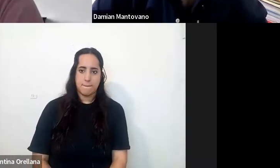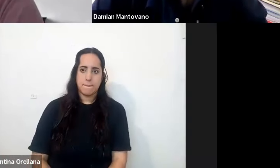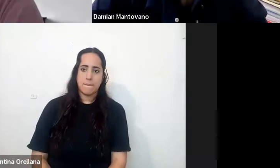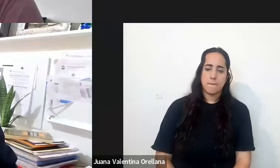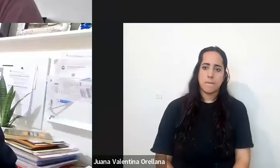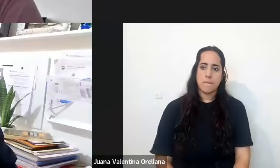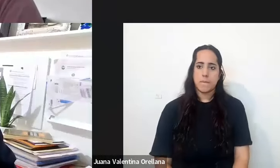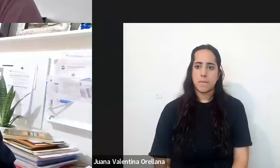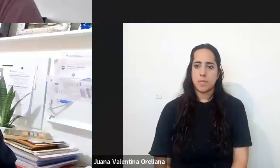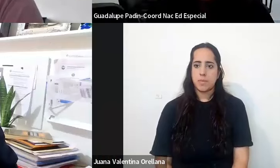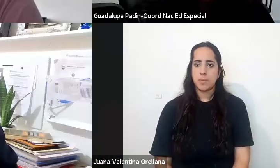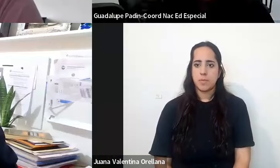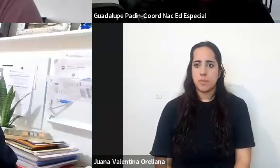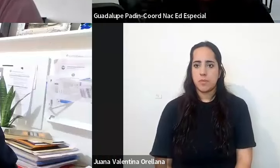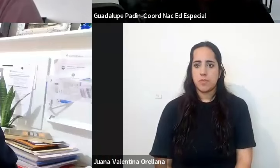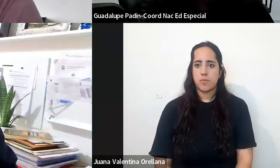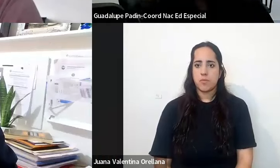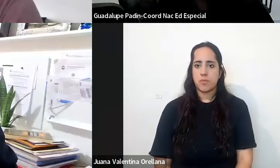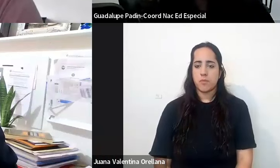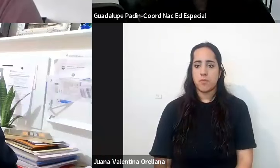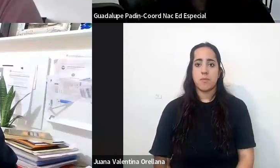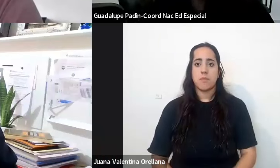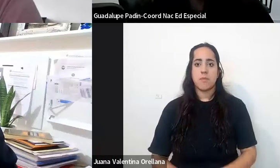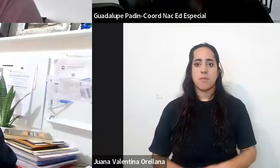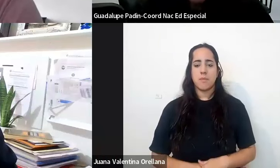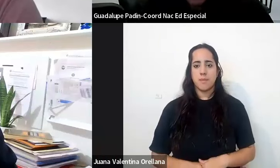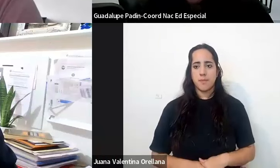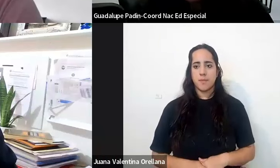bueno por aquí no sé si quedó la primera instancia